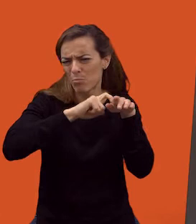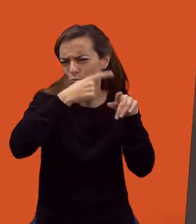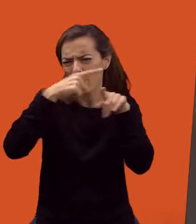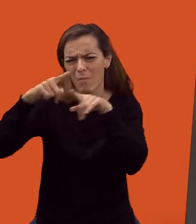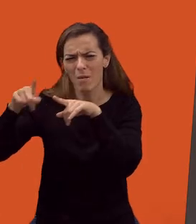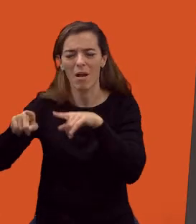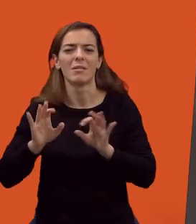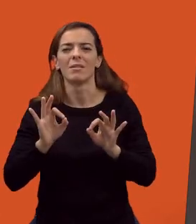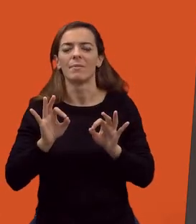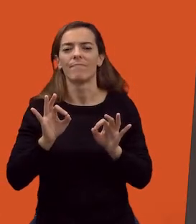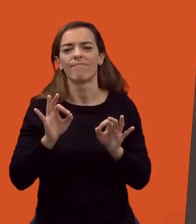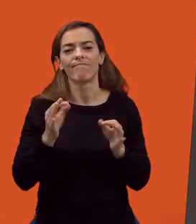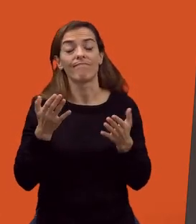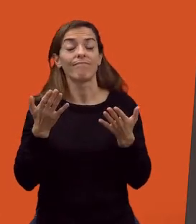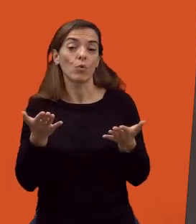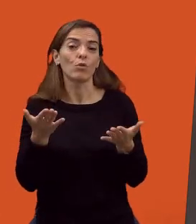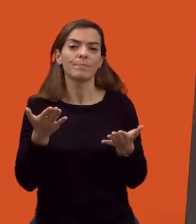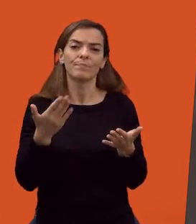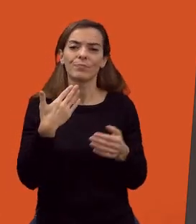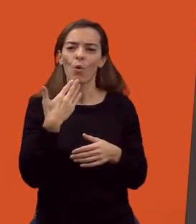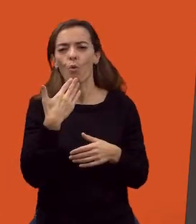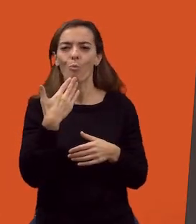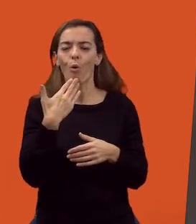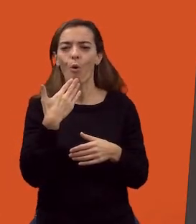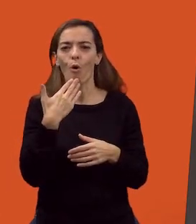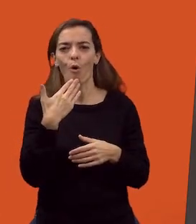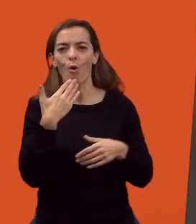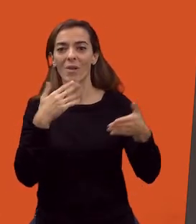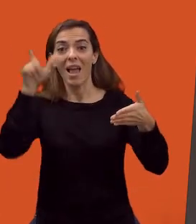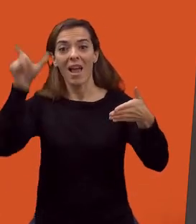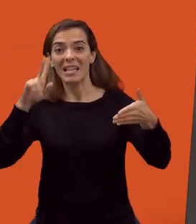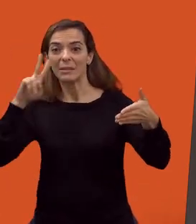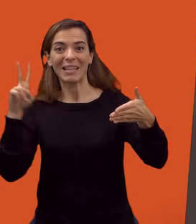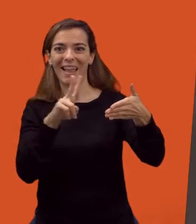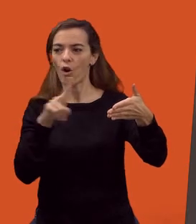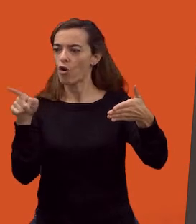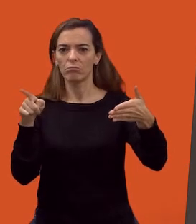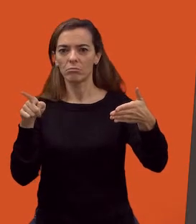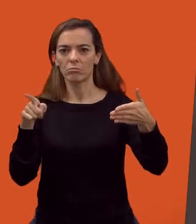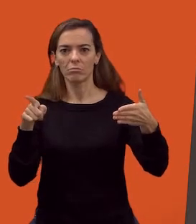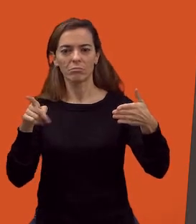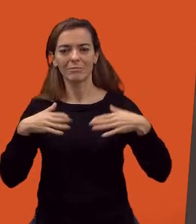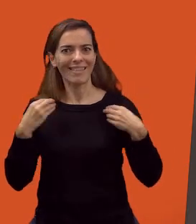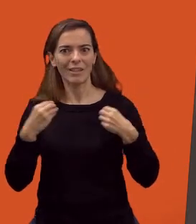es como dejar desnudo al espectador delante de estos